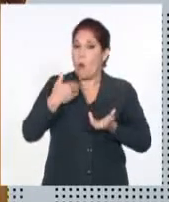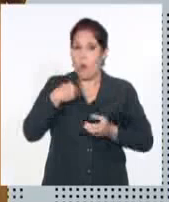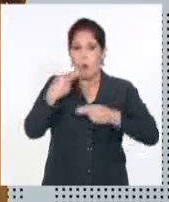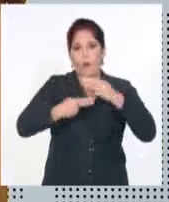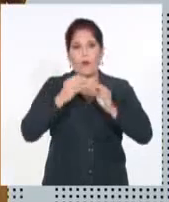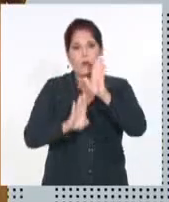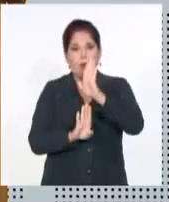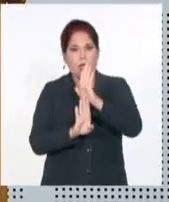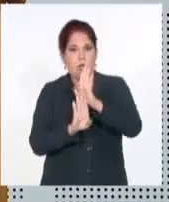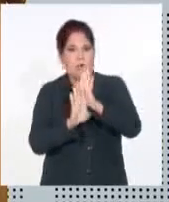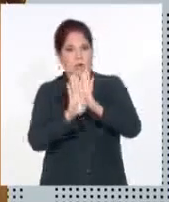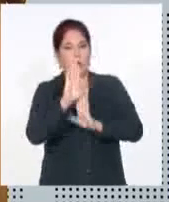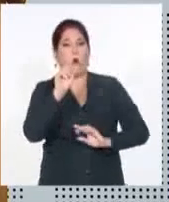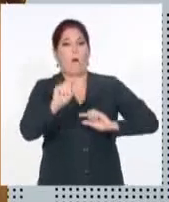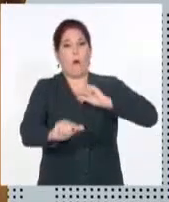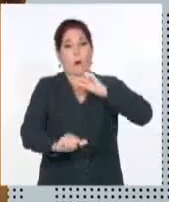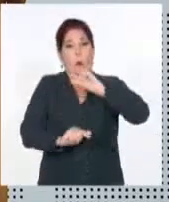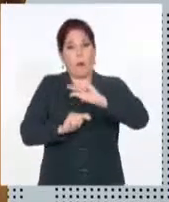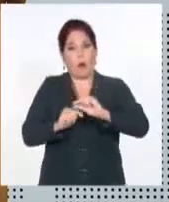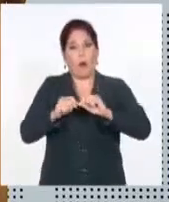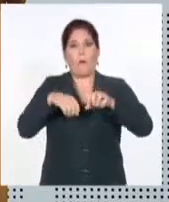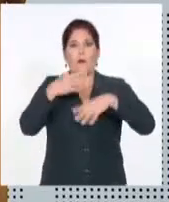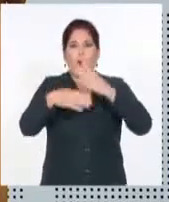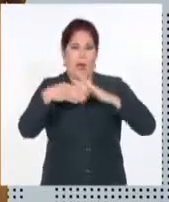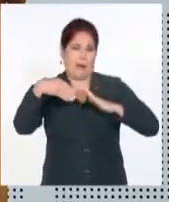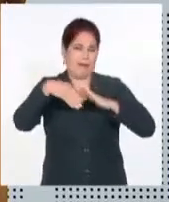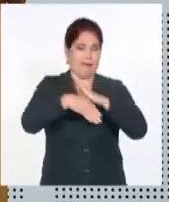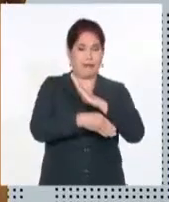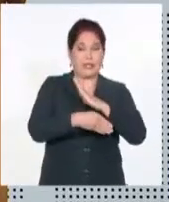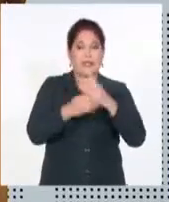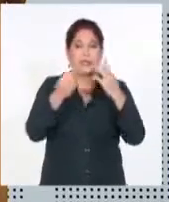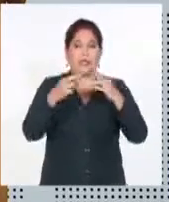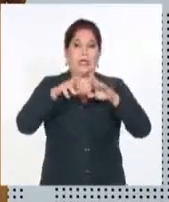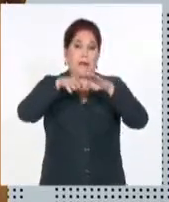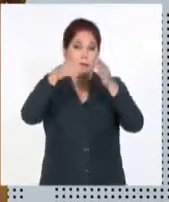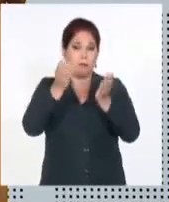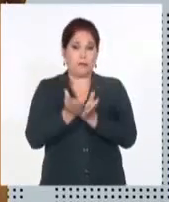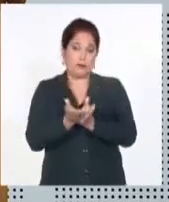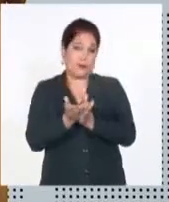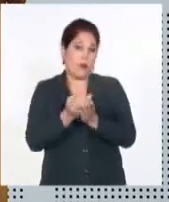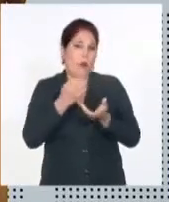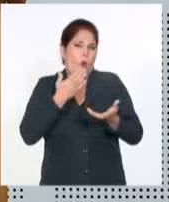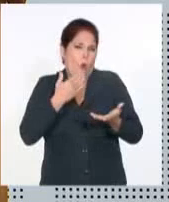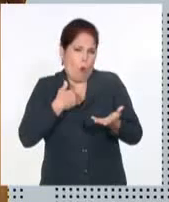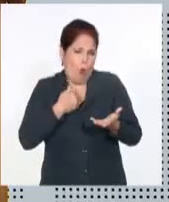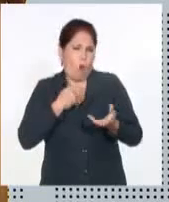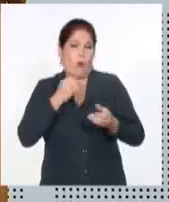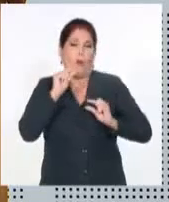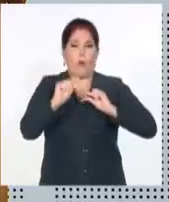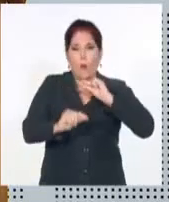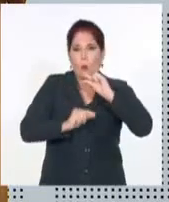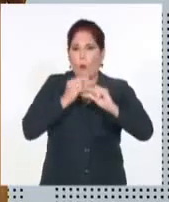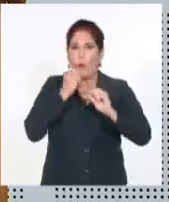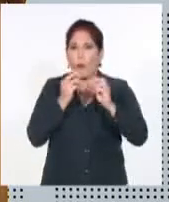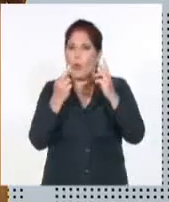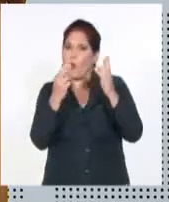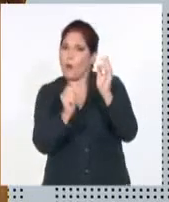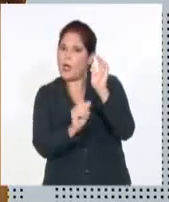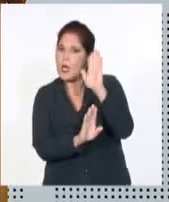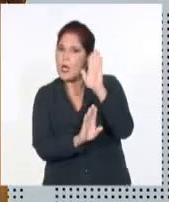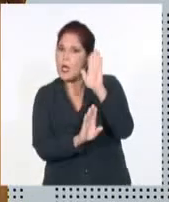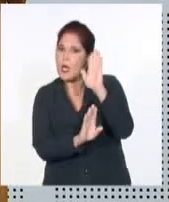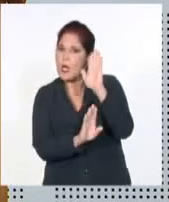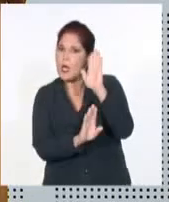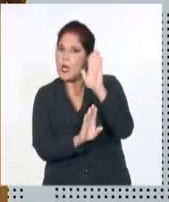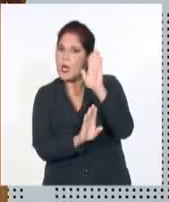...de esta persistente crisis internacional, sus viejas y nuevas consecuencias, con el propósito de